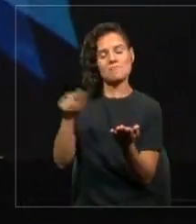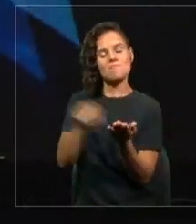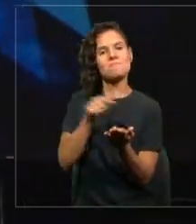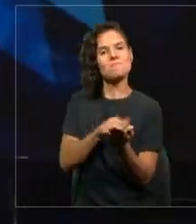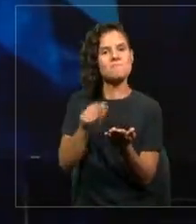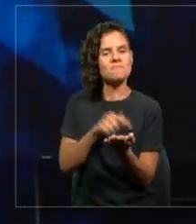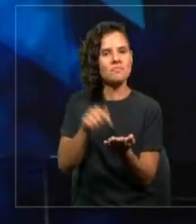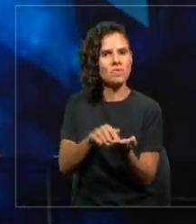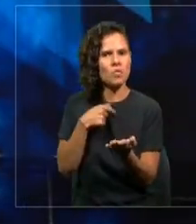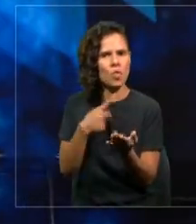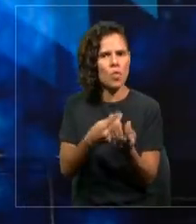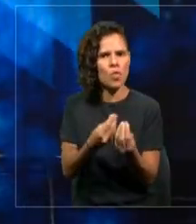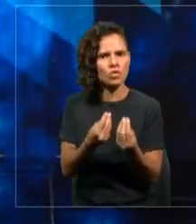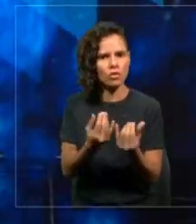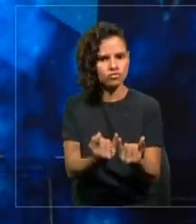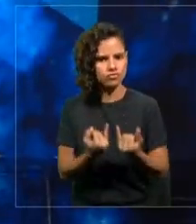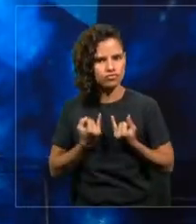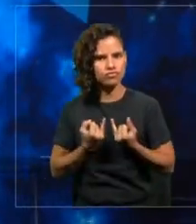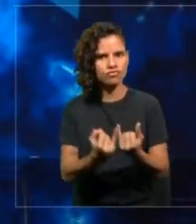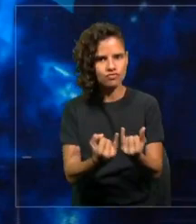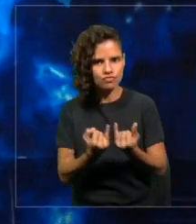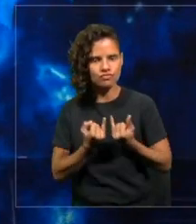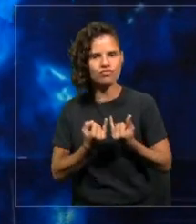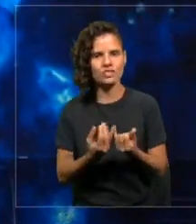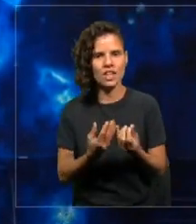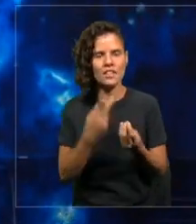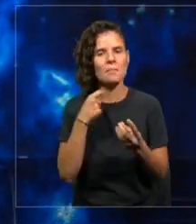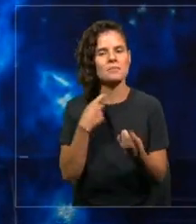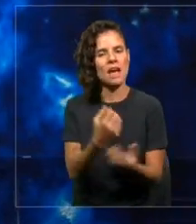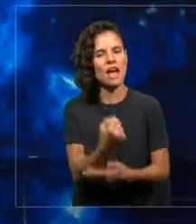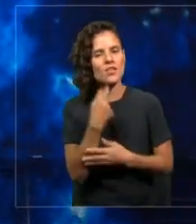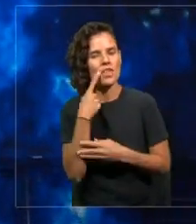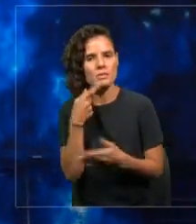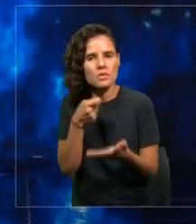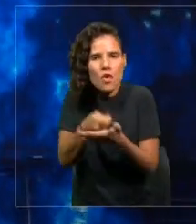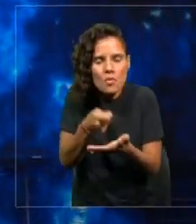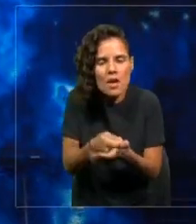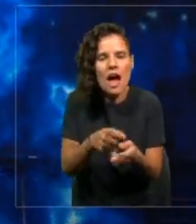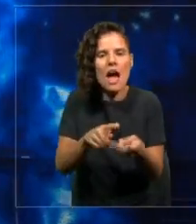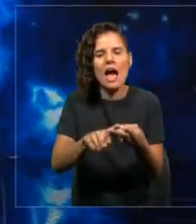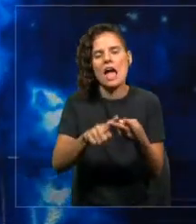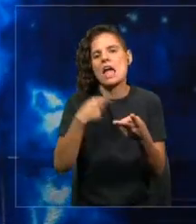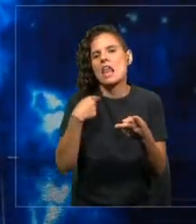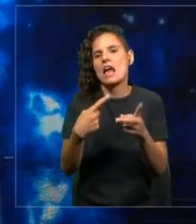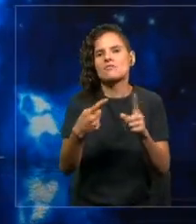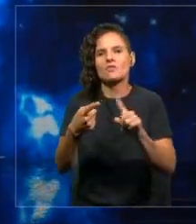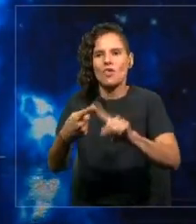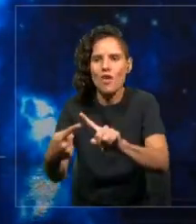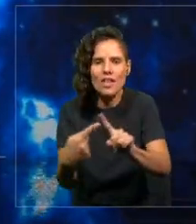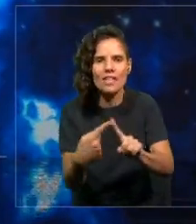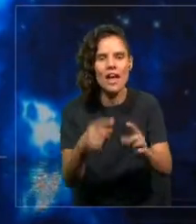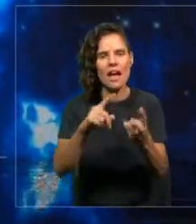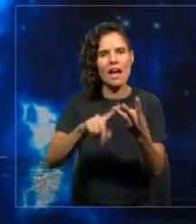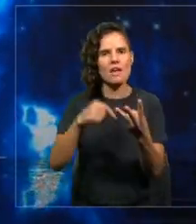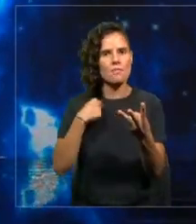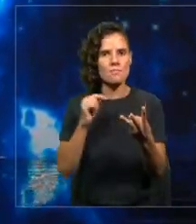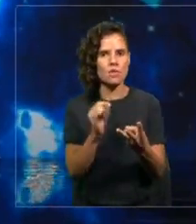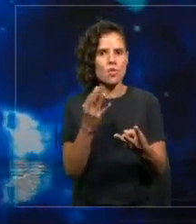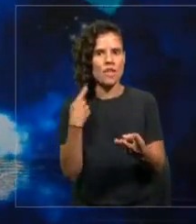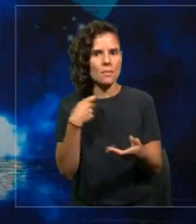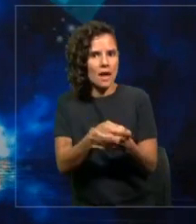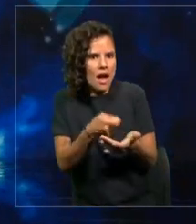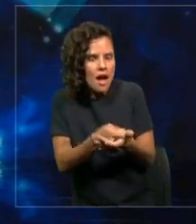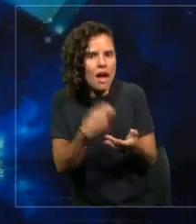lleva y nos trae información, nos ayuda a comprar, a conectar, a manejar nuestras cuentas, a